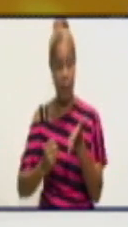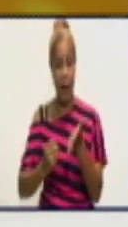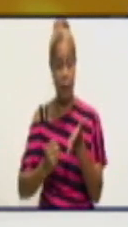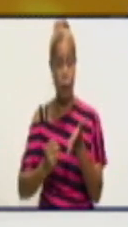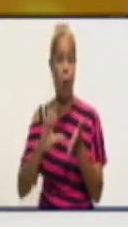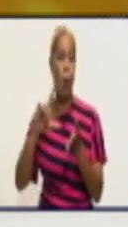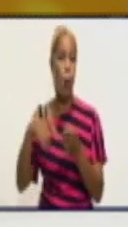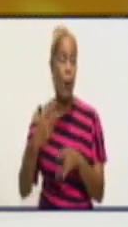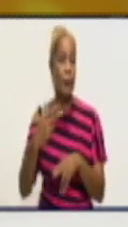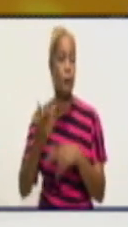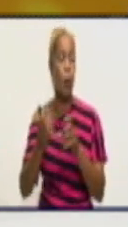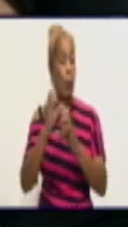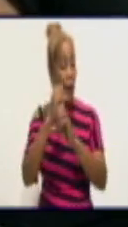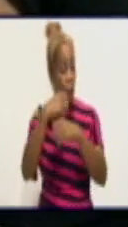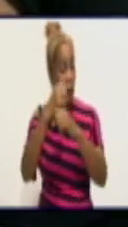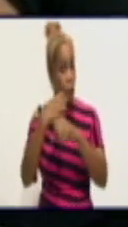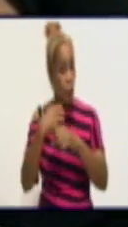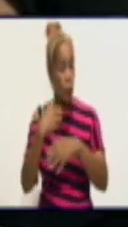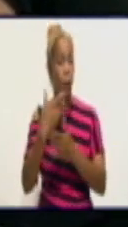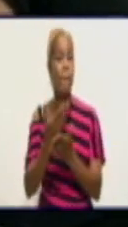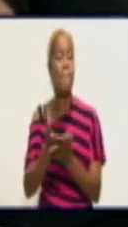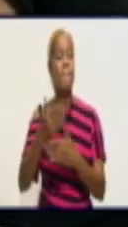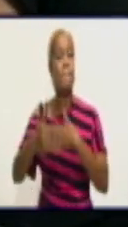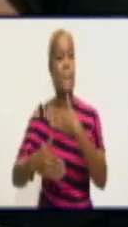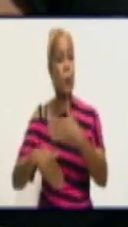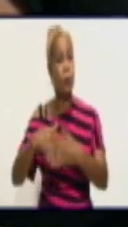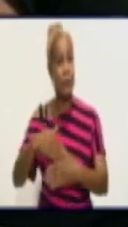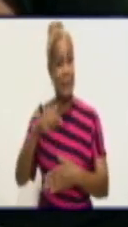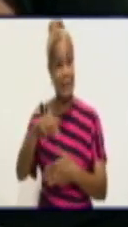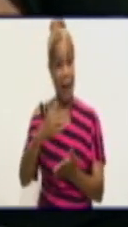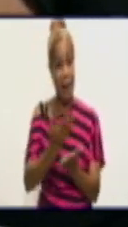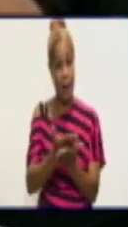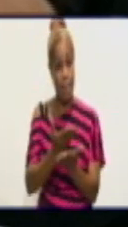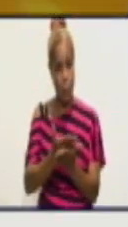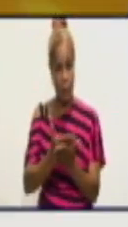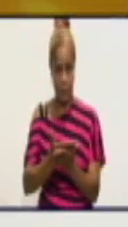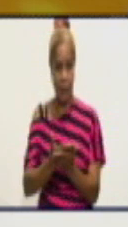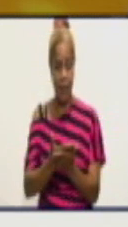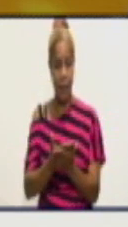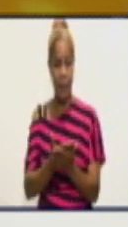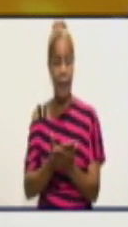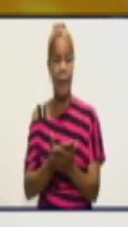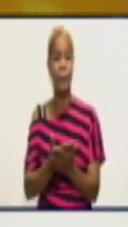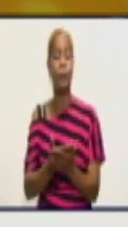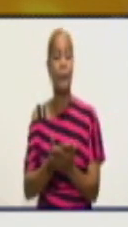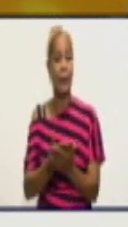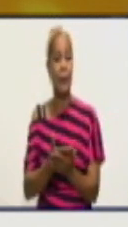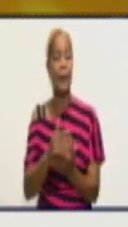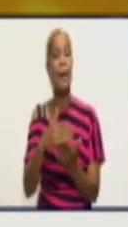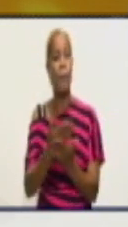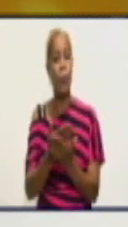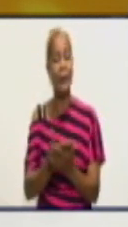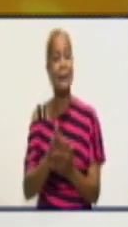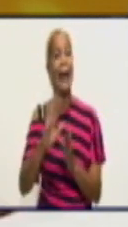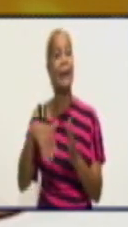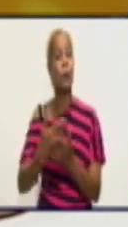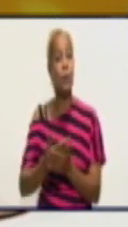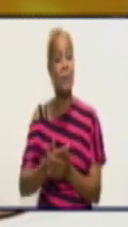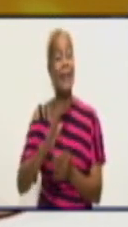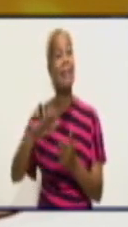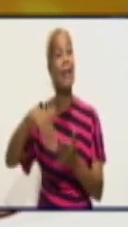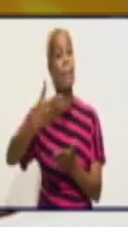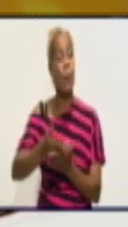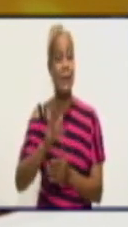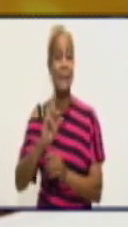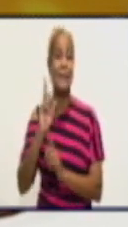nuestro laboratorio dan confirmado, esa placa, se le llama placa al conjunto de esas muestras, se envía para Santiago